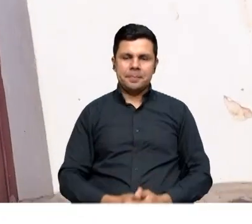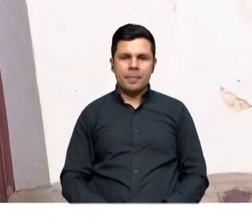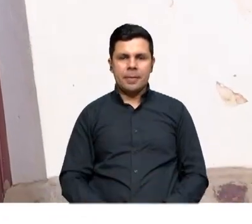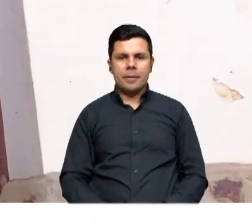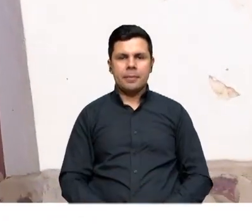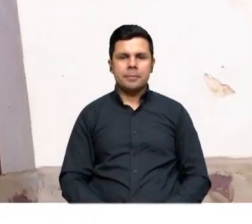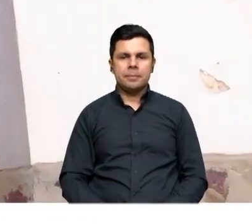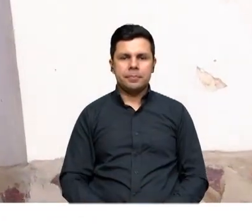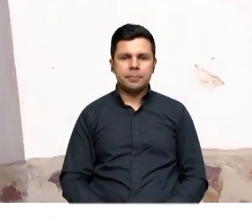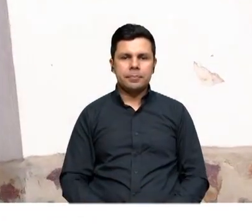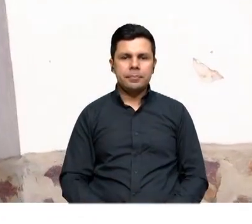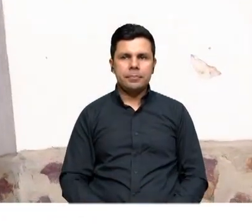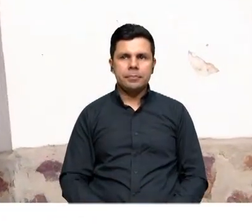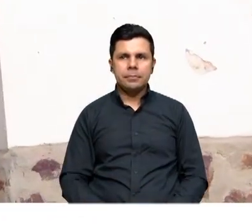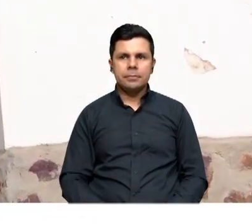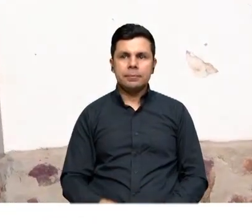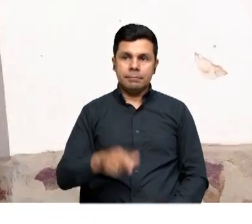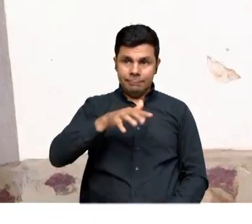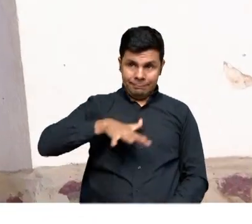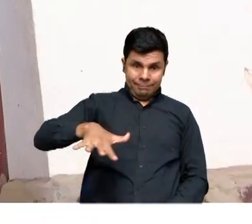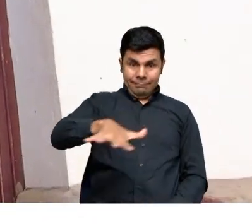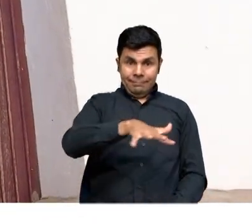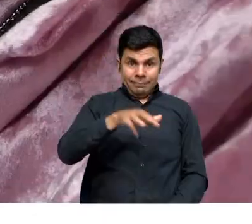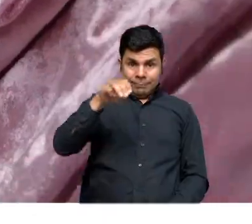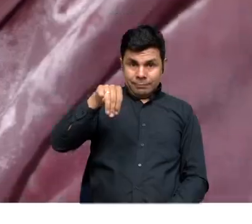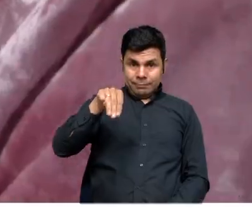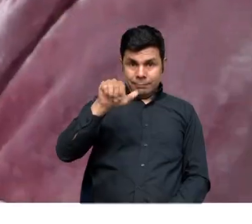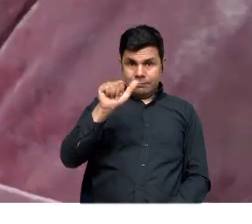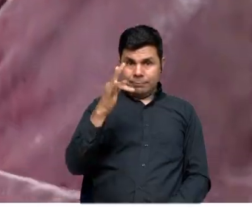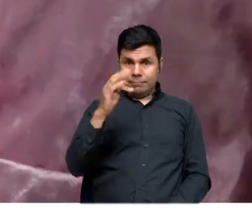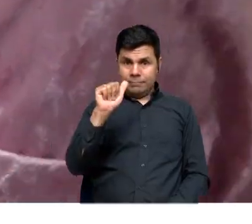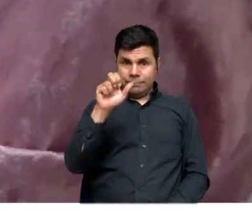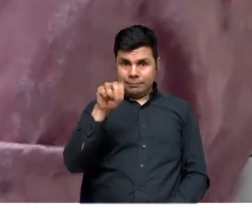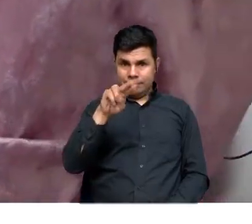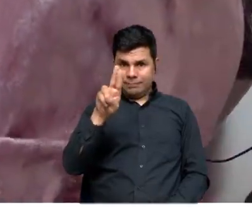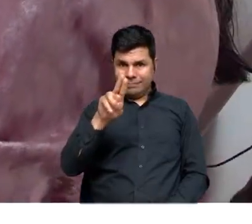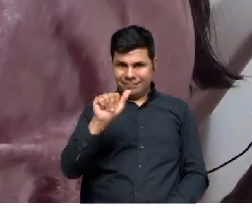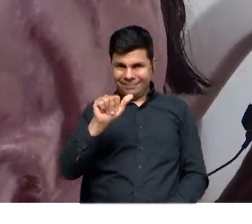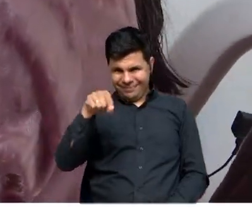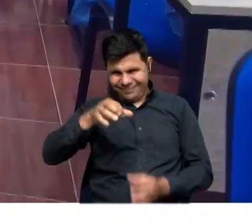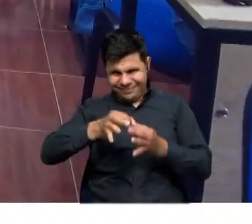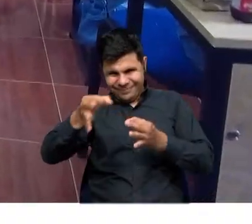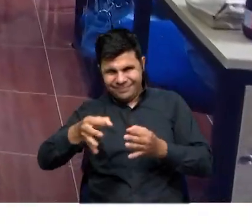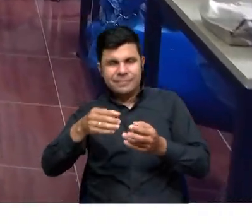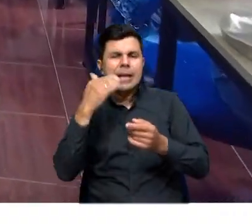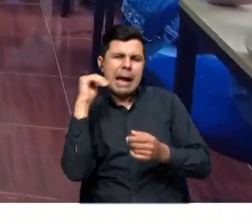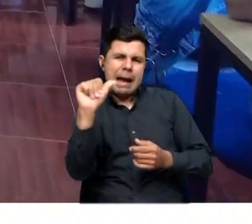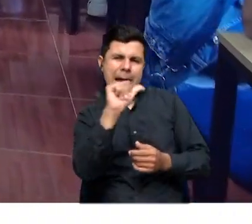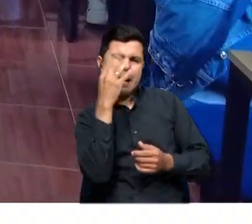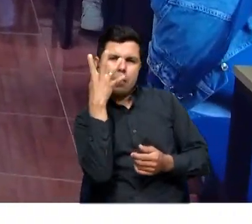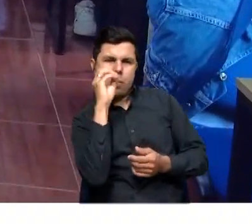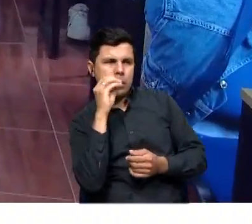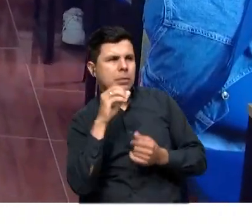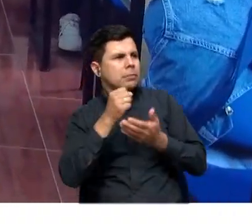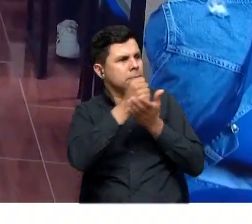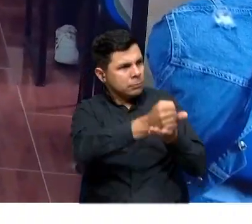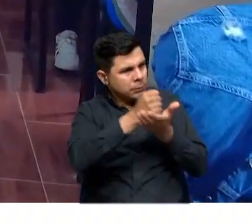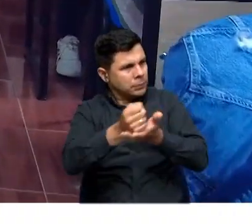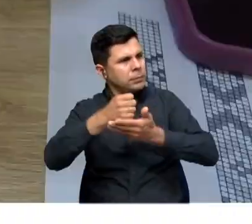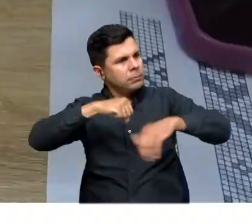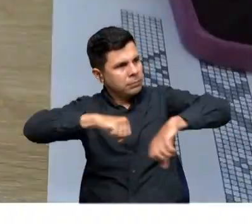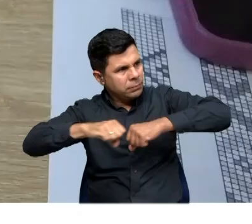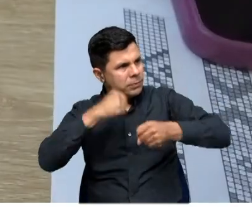Llegamos a la Casa Social de Matanza, en donde se desarrolla el taller de emprendimiento con 40 mujeres, quienes aprenden sobre